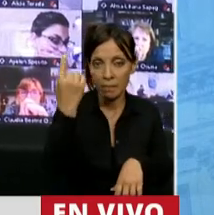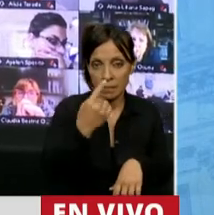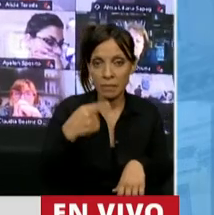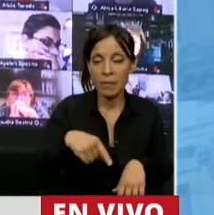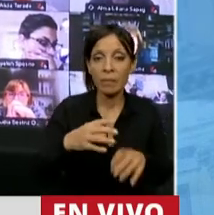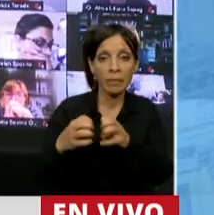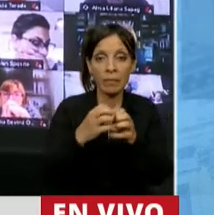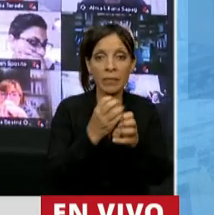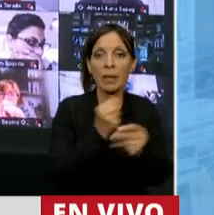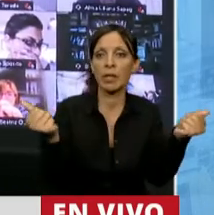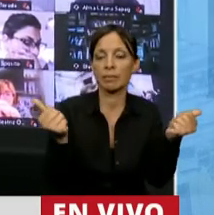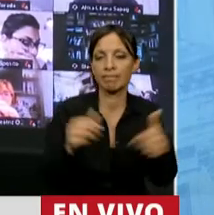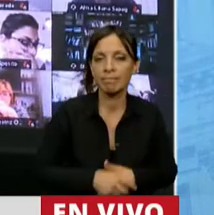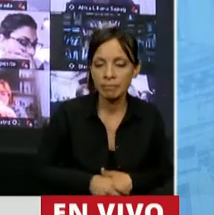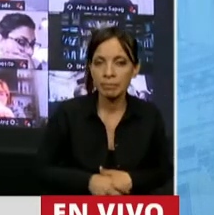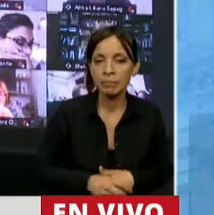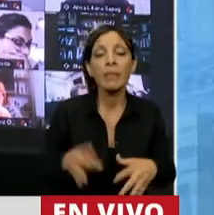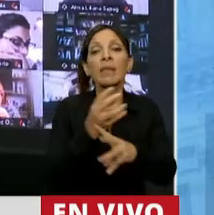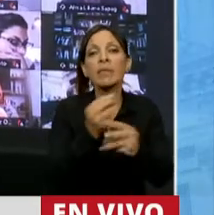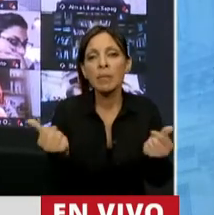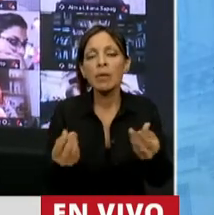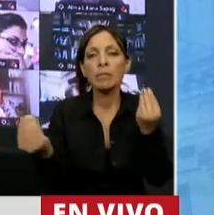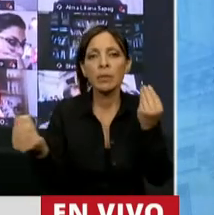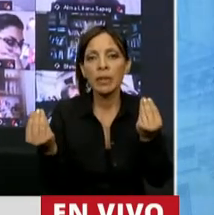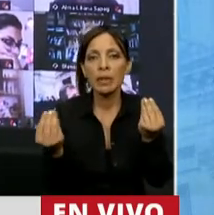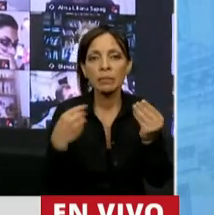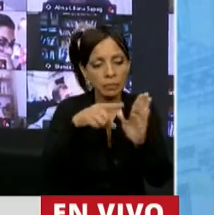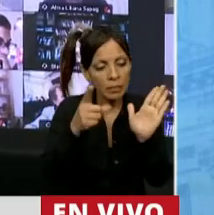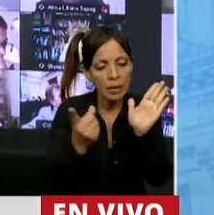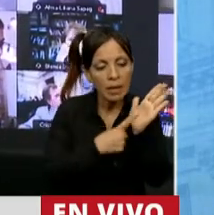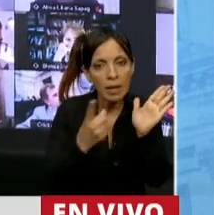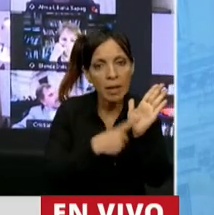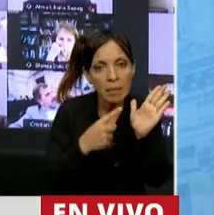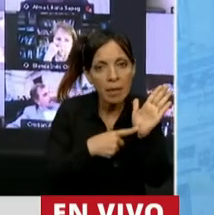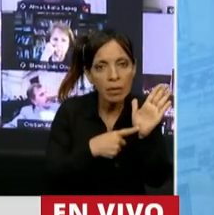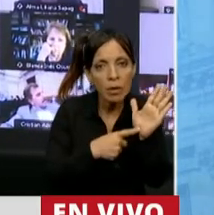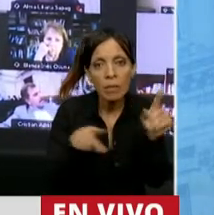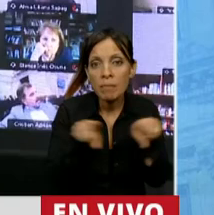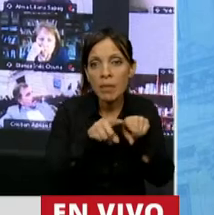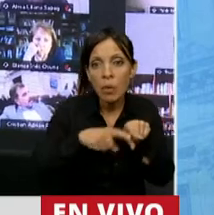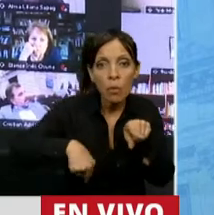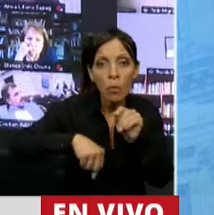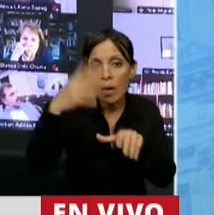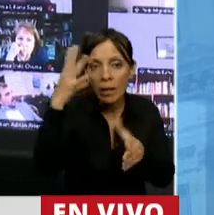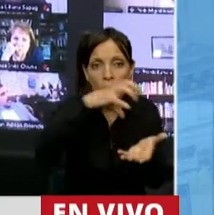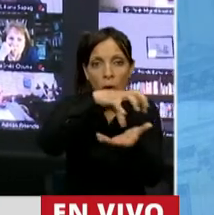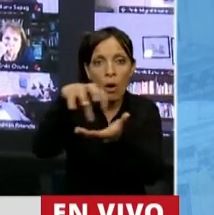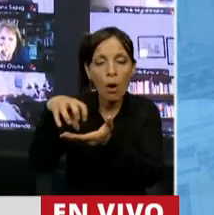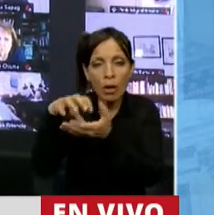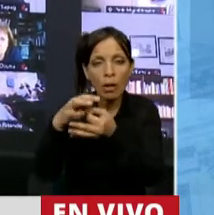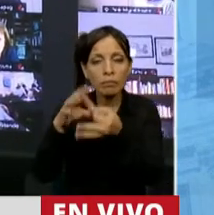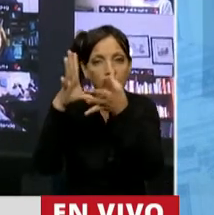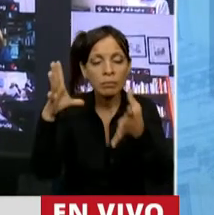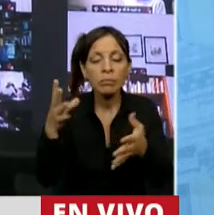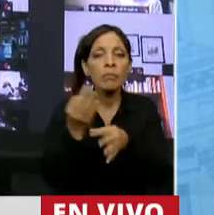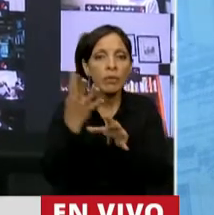sesión terminó. Y terminó porque nos regimos por un reglamento. Como todo órgano colegiado, tenemos una